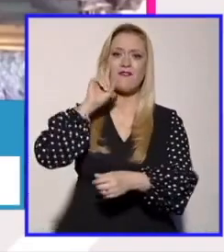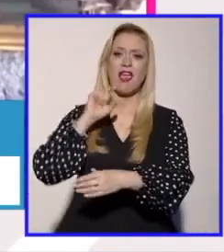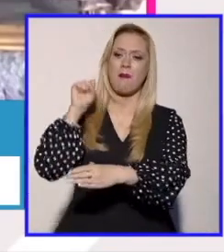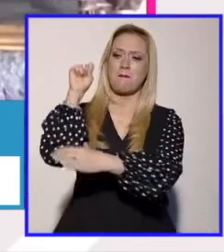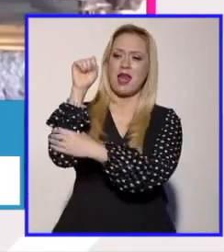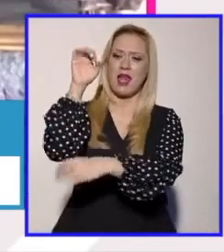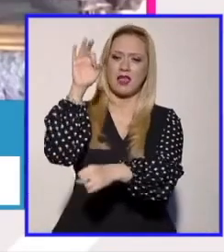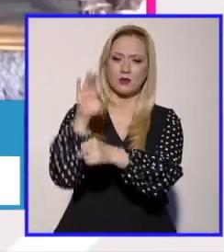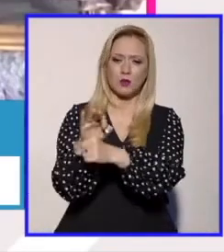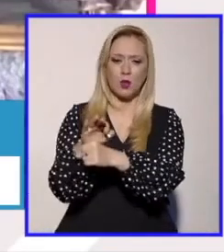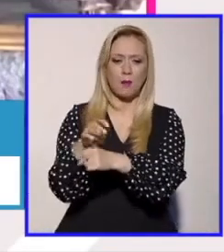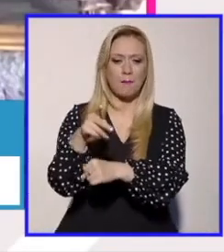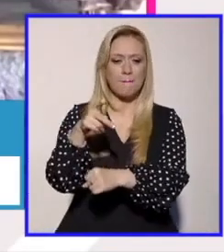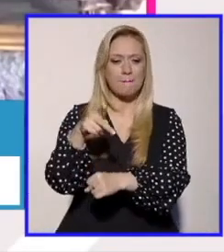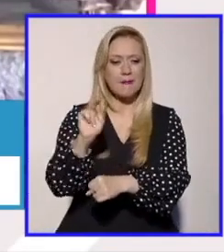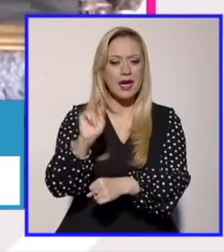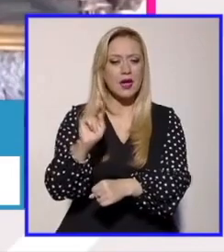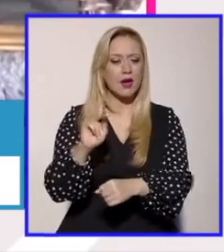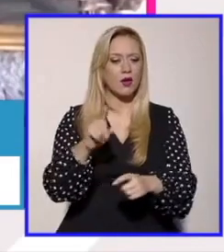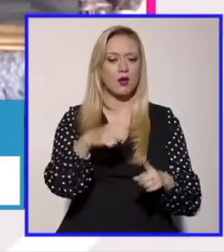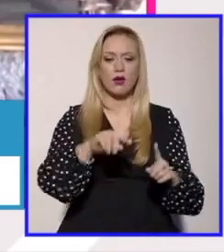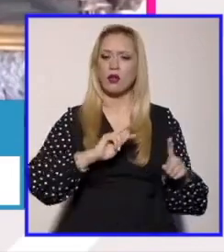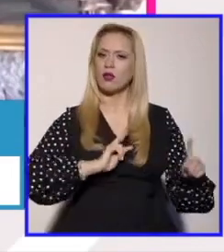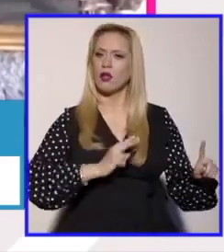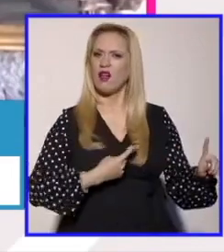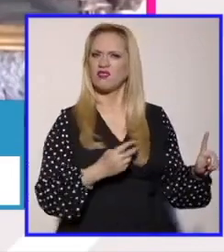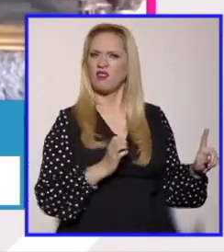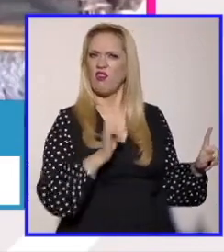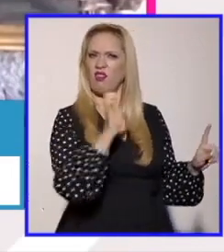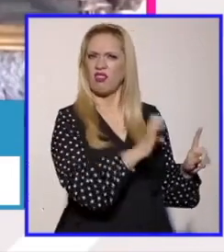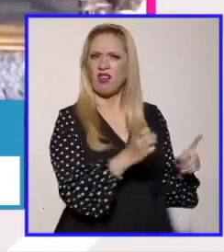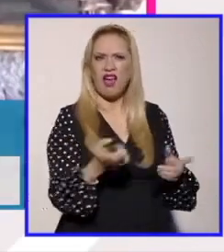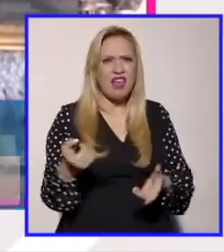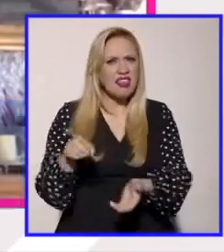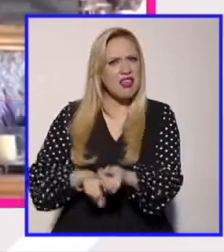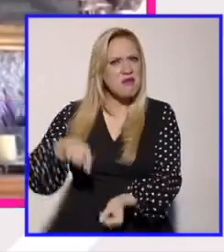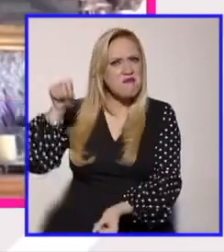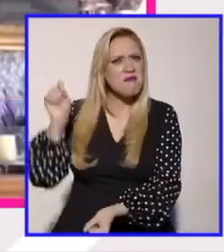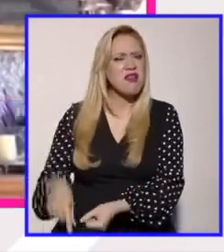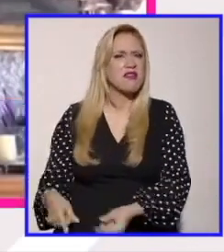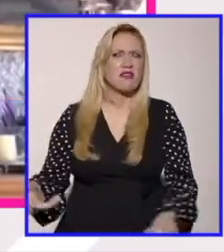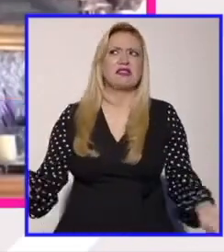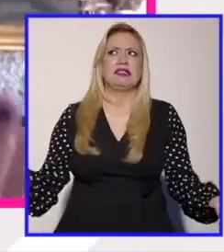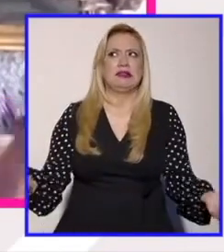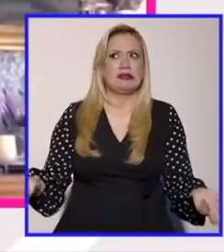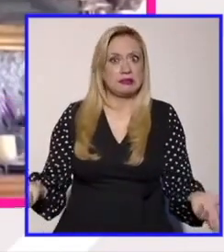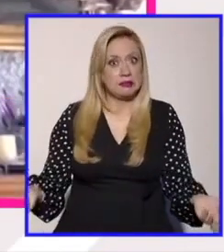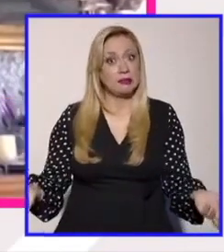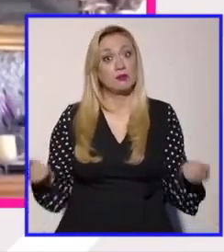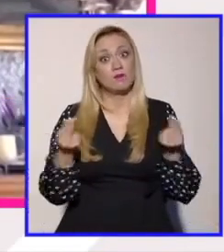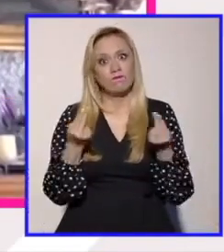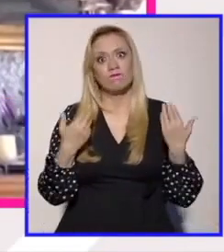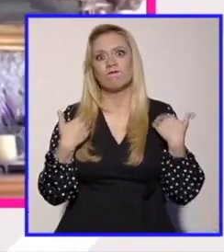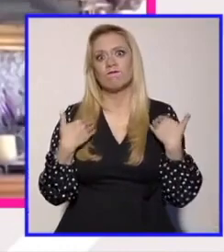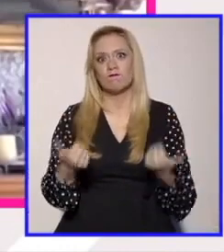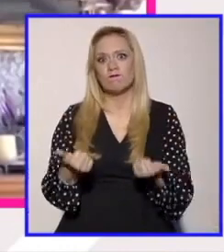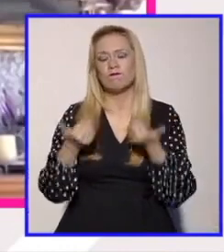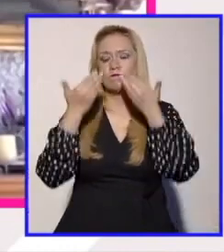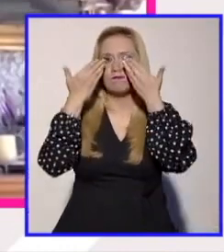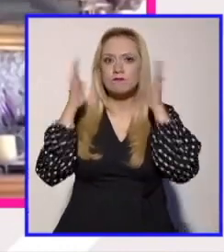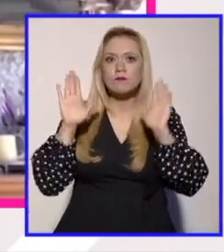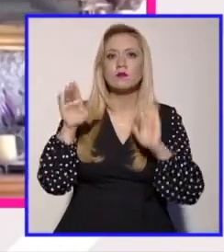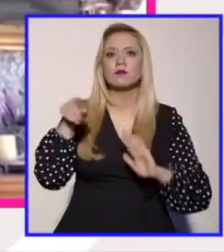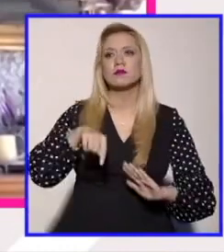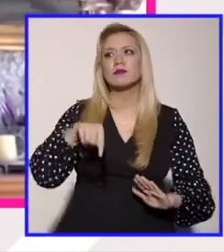son transodiantes y sobre todo, más allá de entender esto, me parece que lo que tratamos de